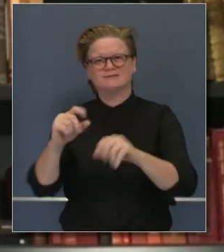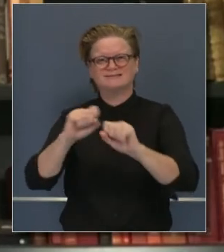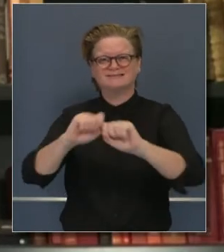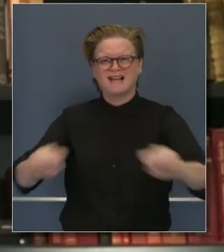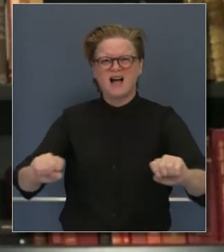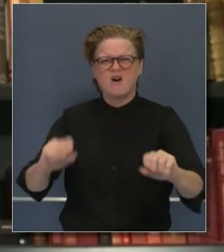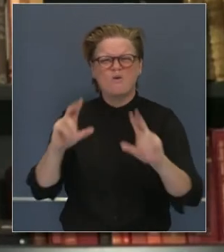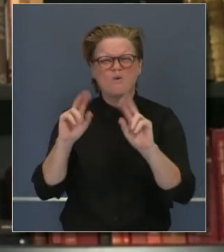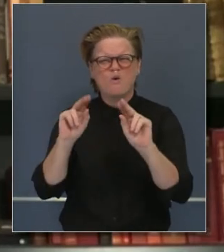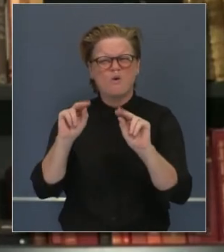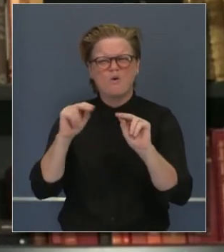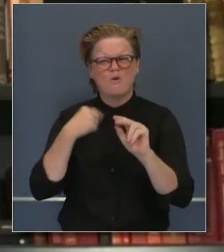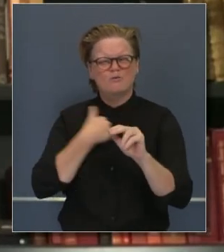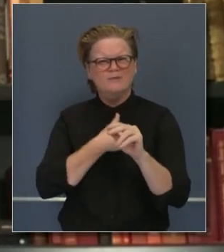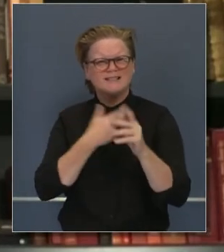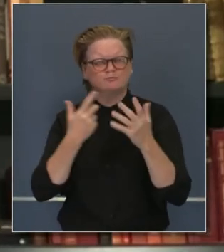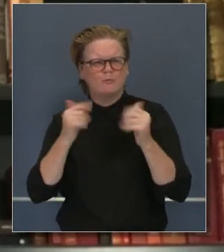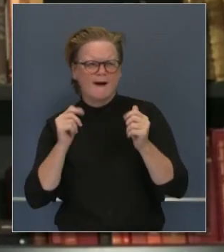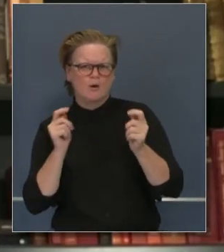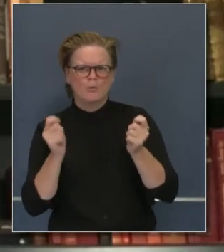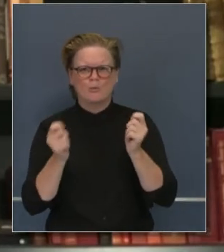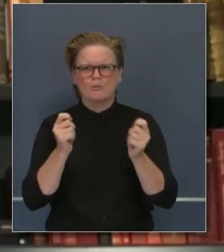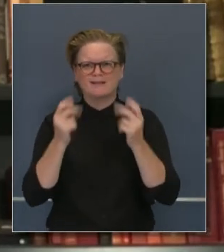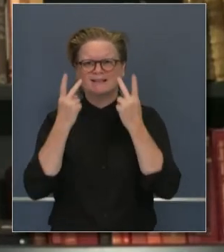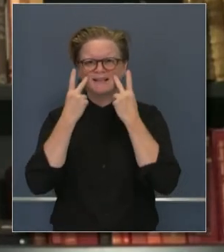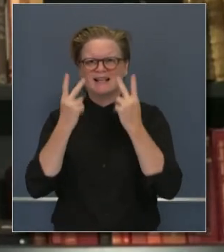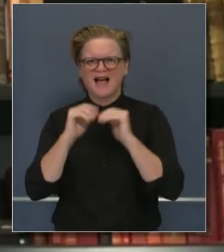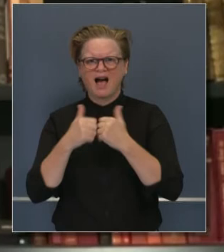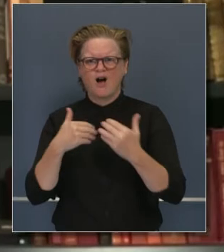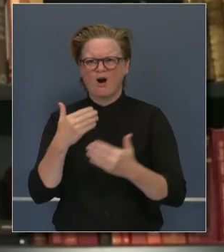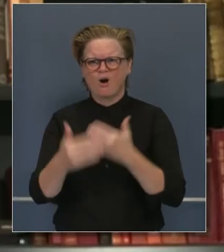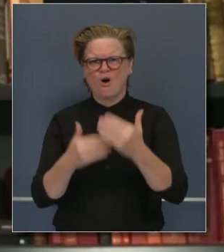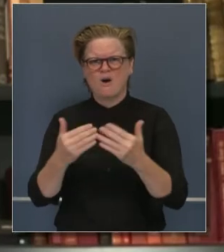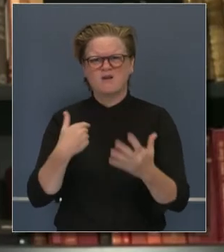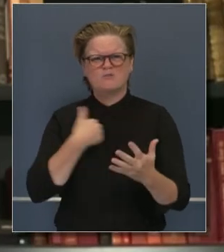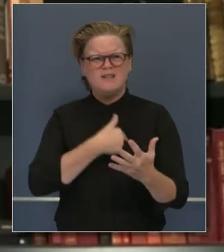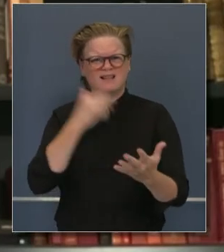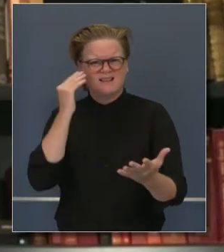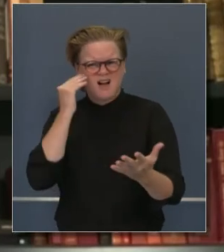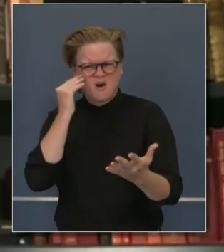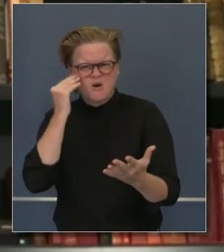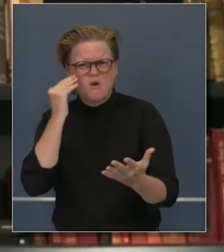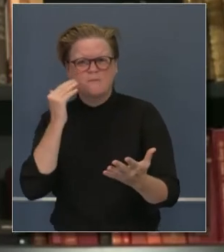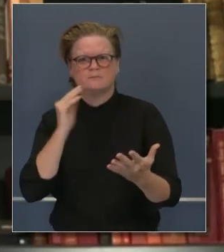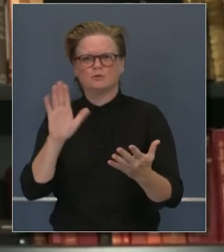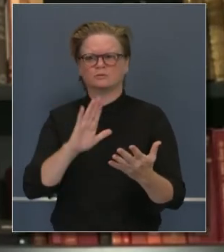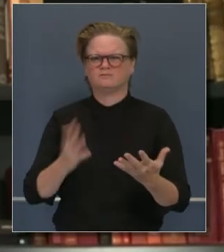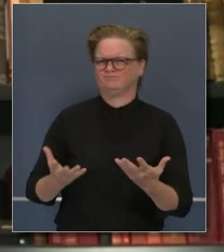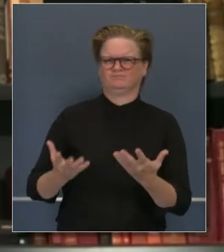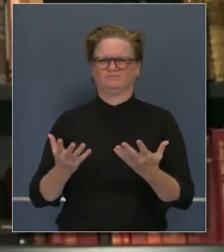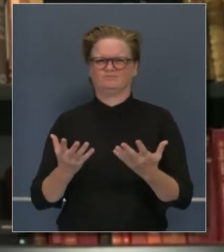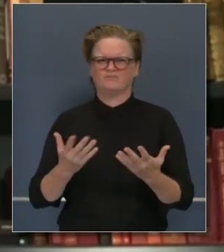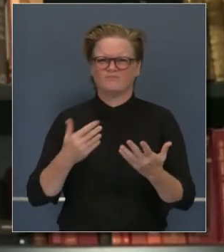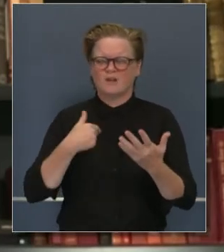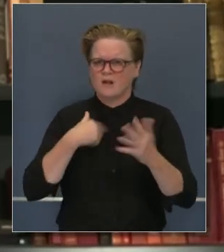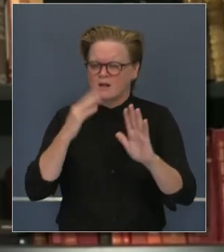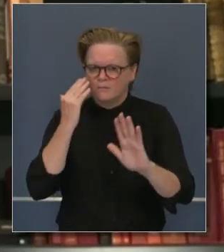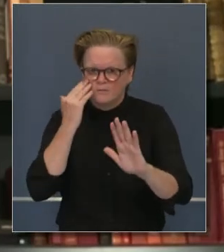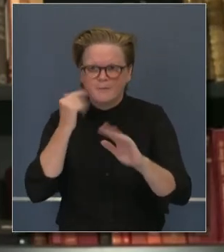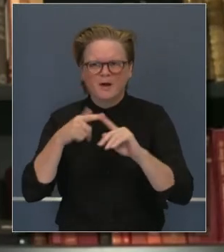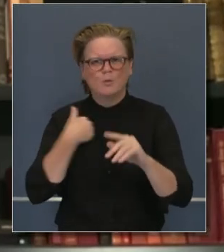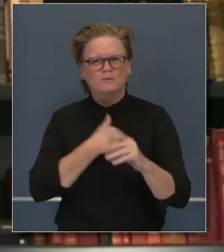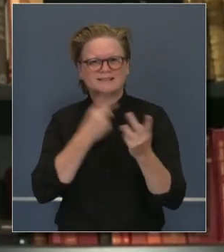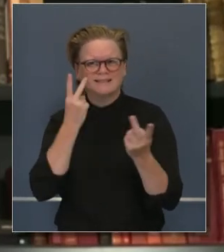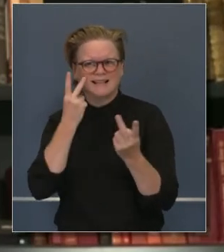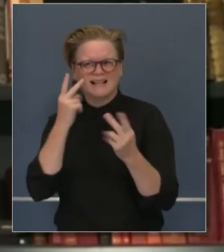determinación que es la que nos favorece. Estaremos muy percatados de su causa